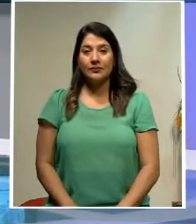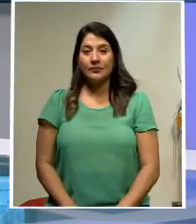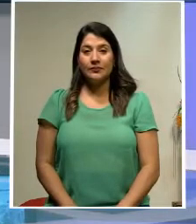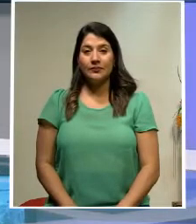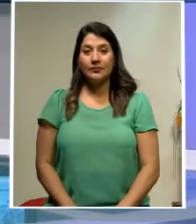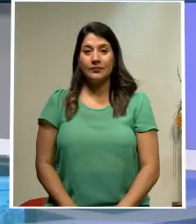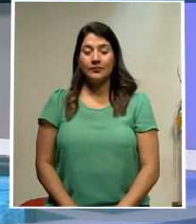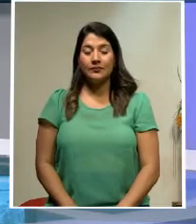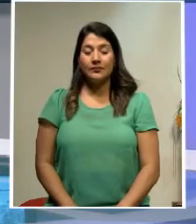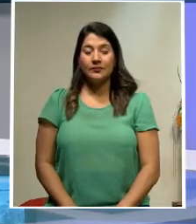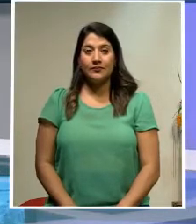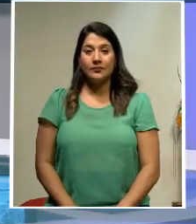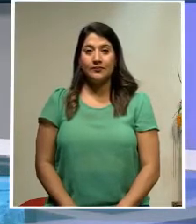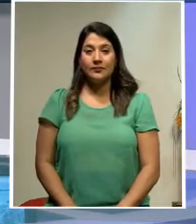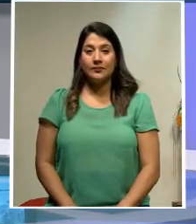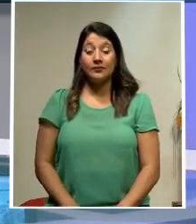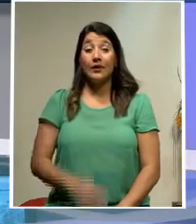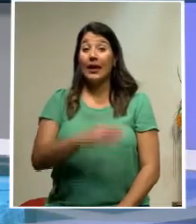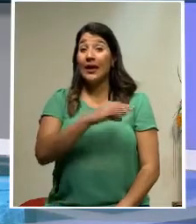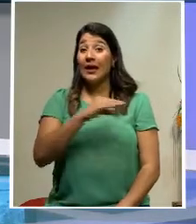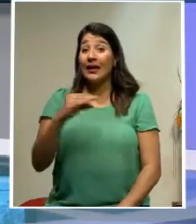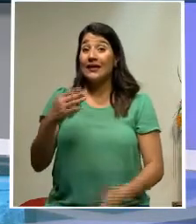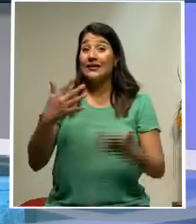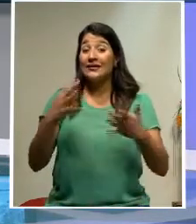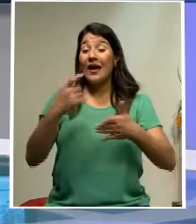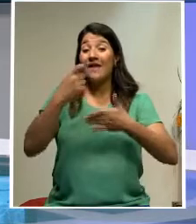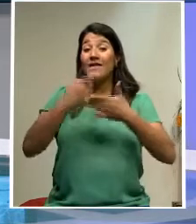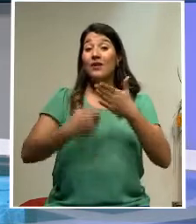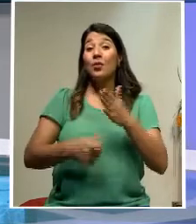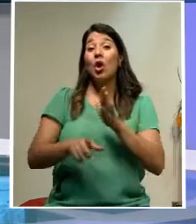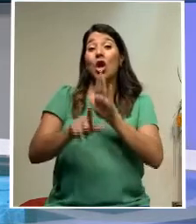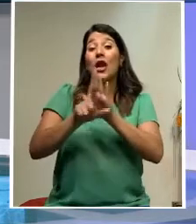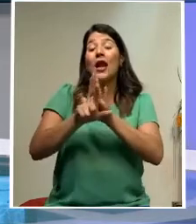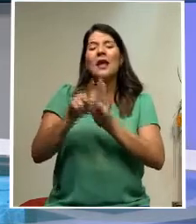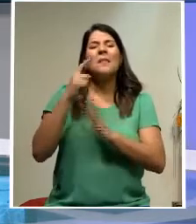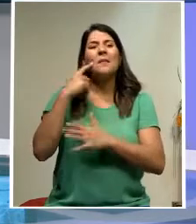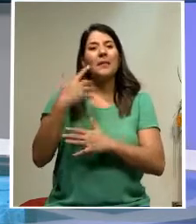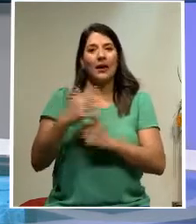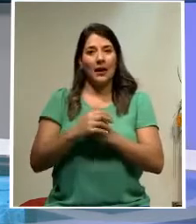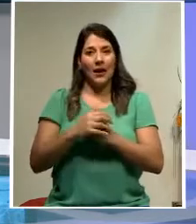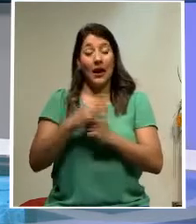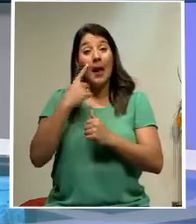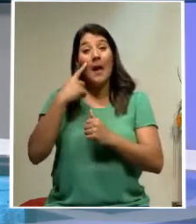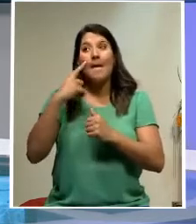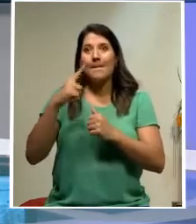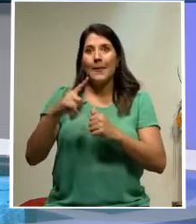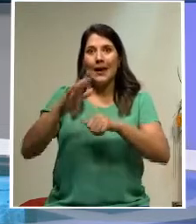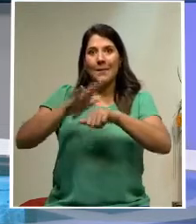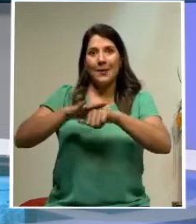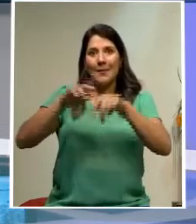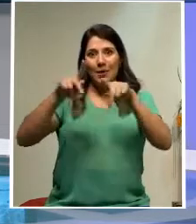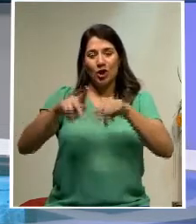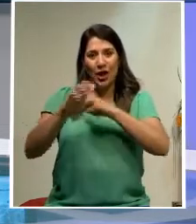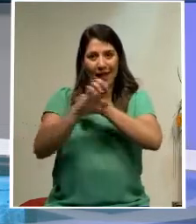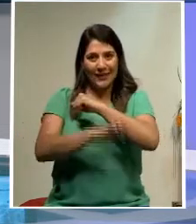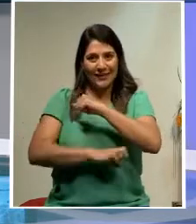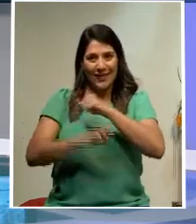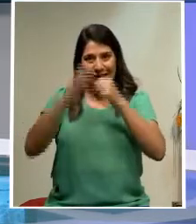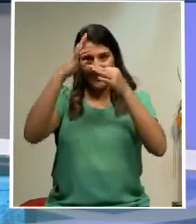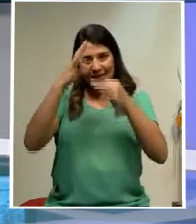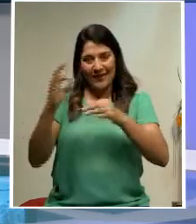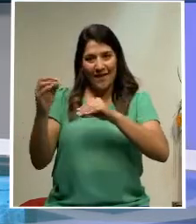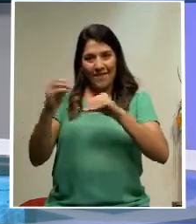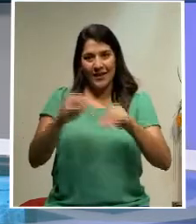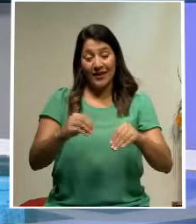Y luego de que se firmó la ley para atraer a los llamados nómades digitales, los miembros de la